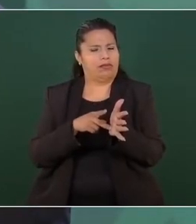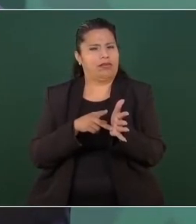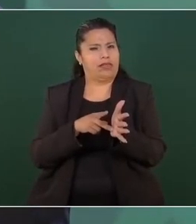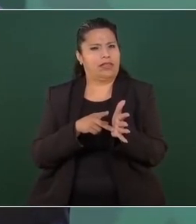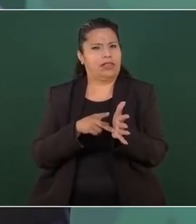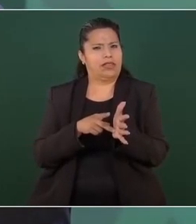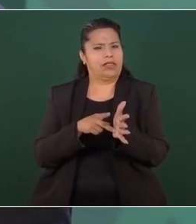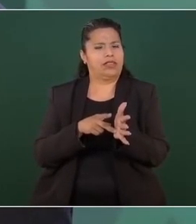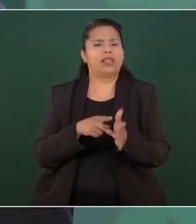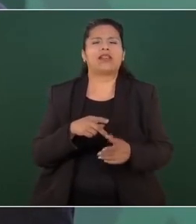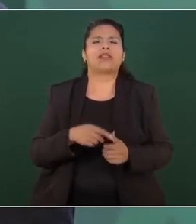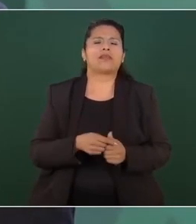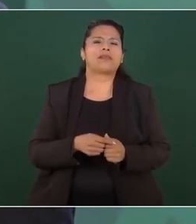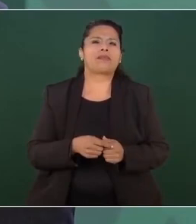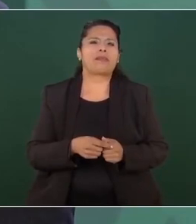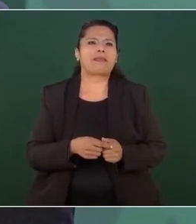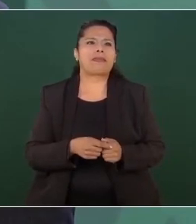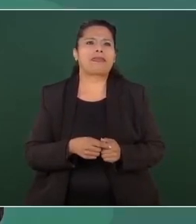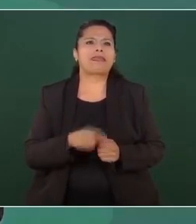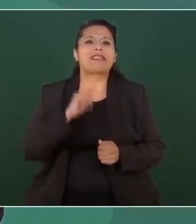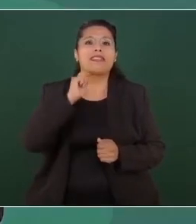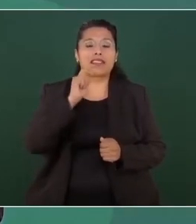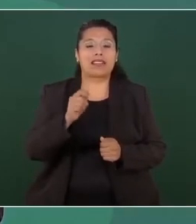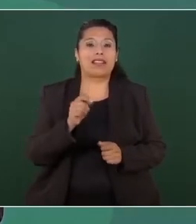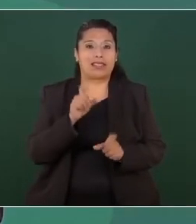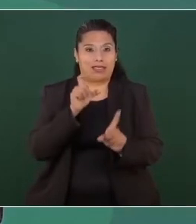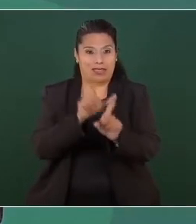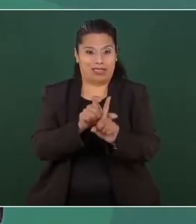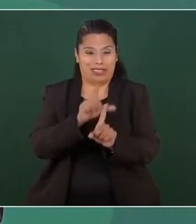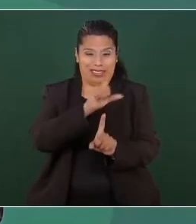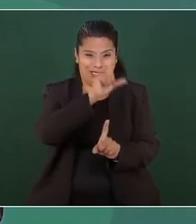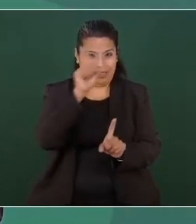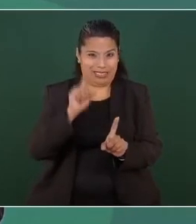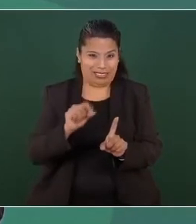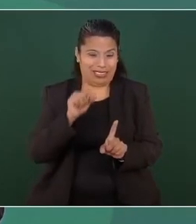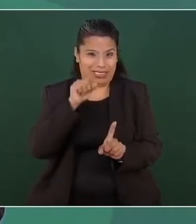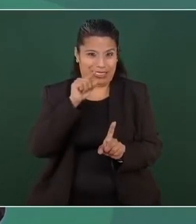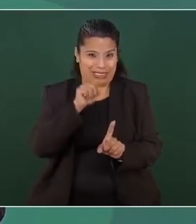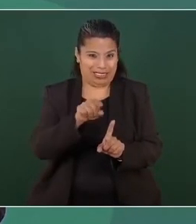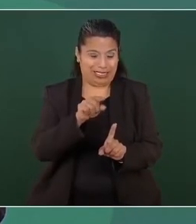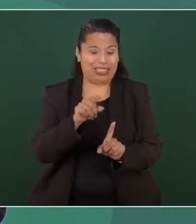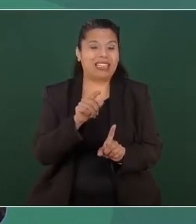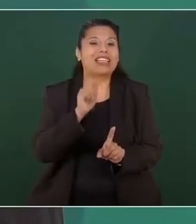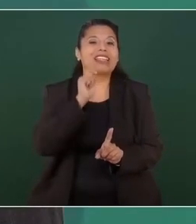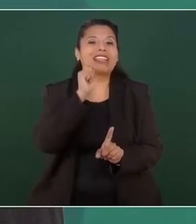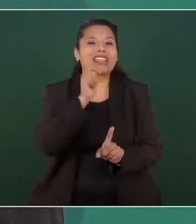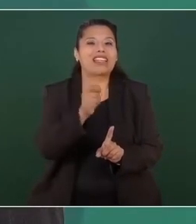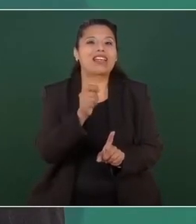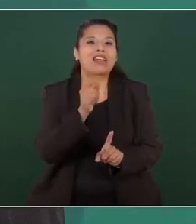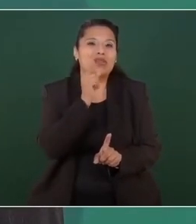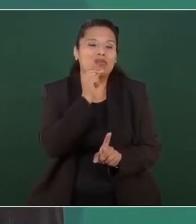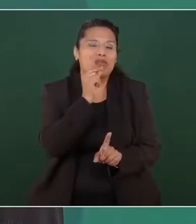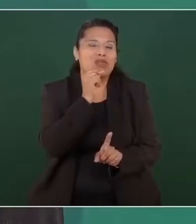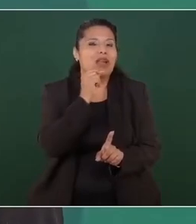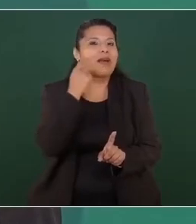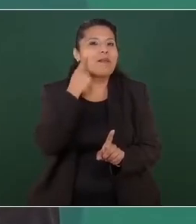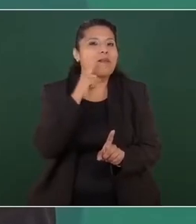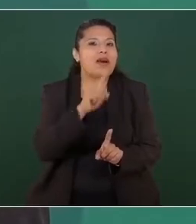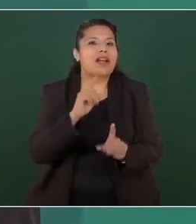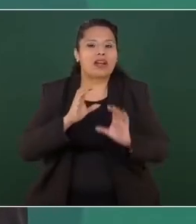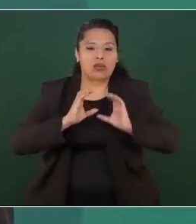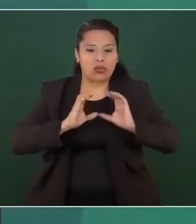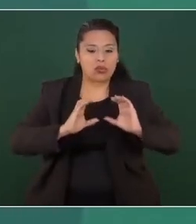La Guardia Nacional debe cuidarse para que no